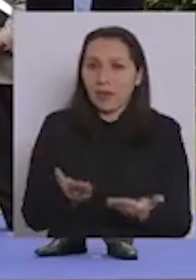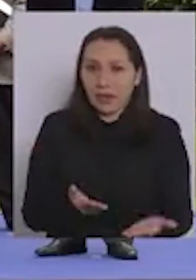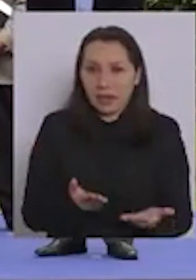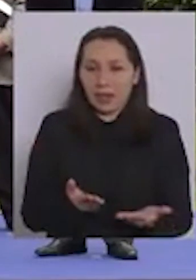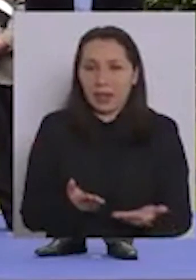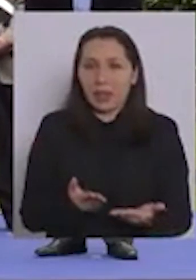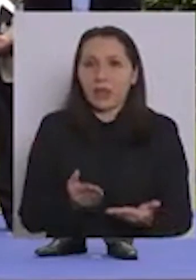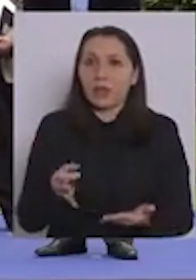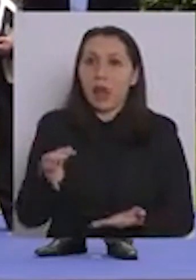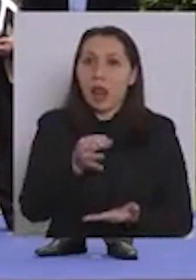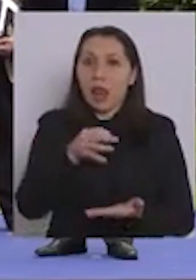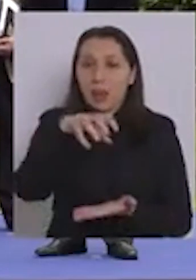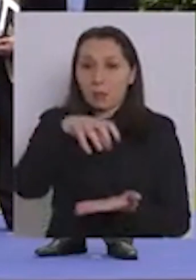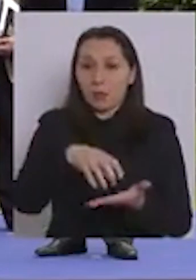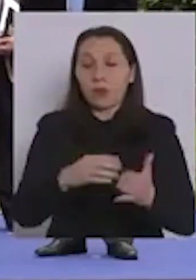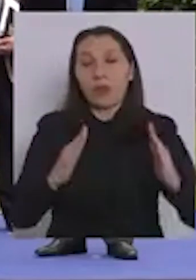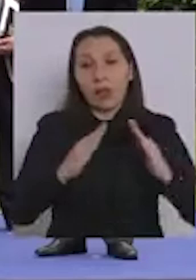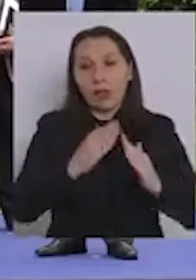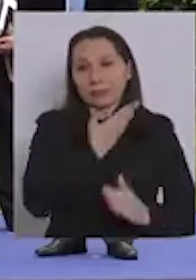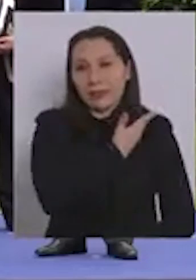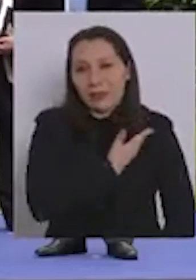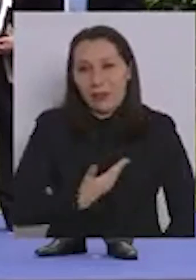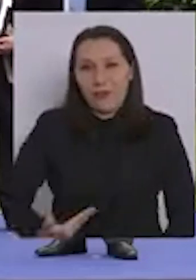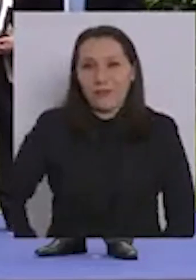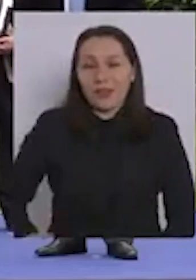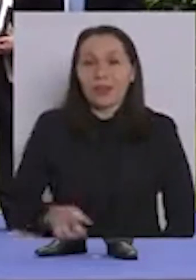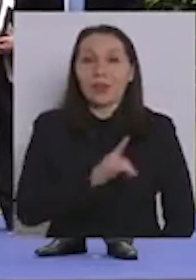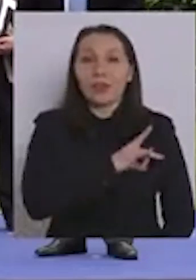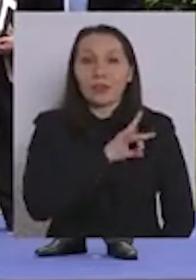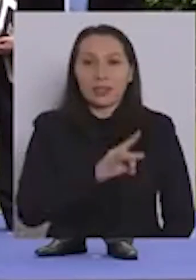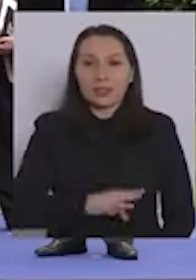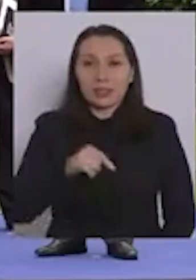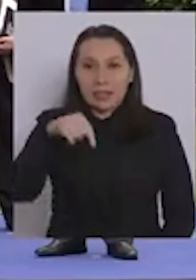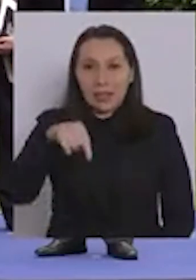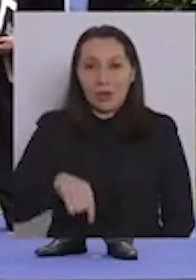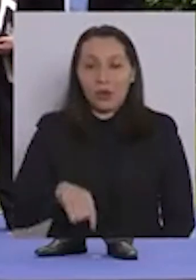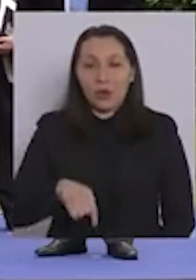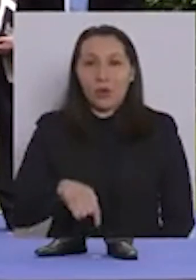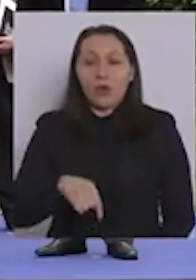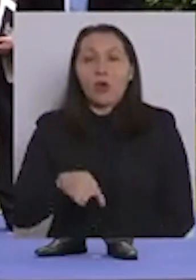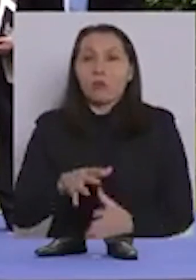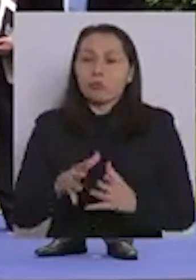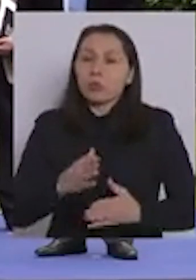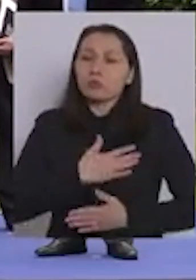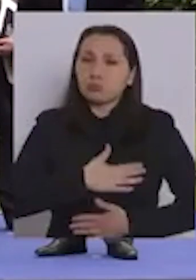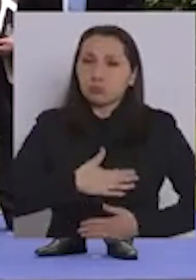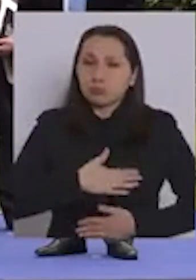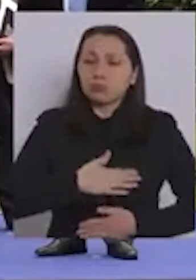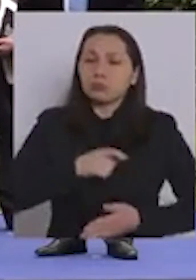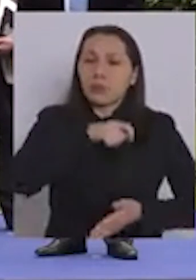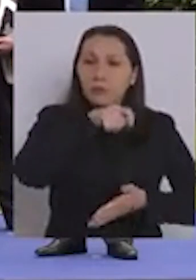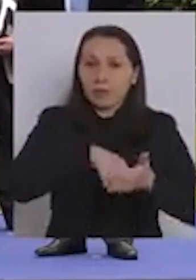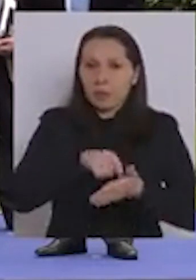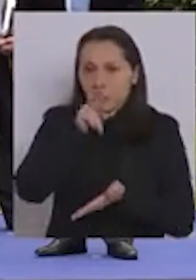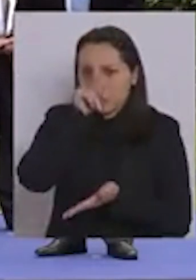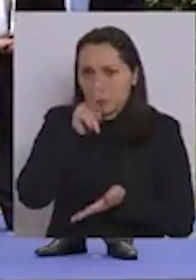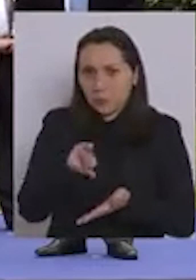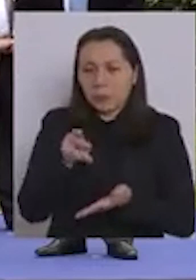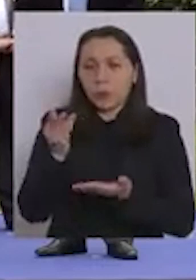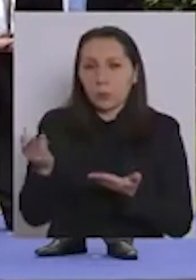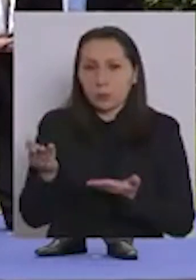en La Moneda, la Casa del Gobierno de Chile. Y hoy día me siento muy honrado de poder firmar con usted